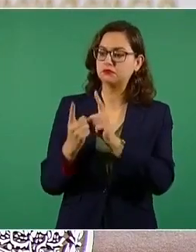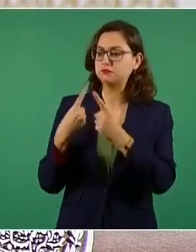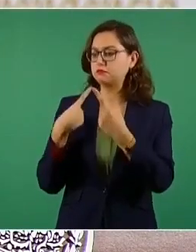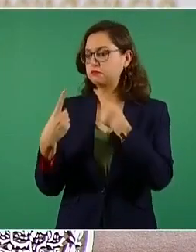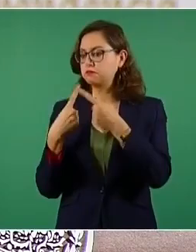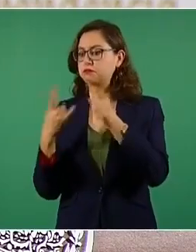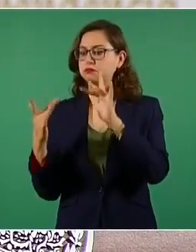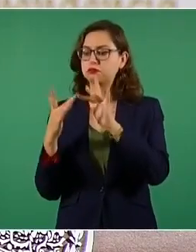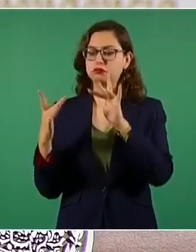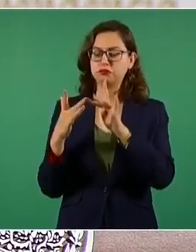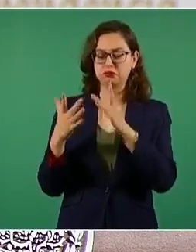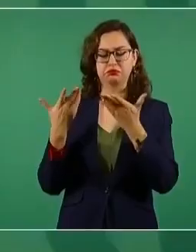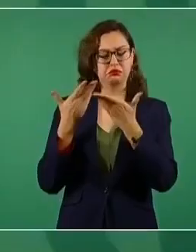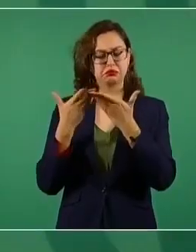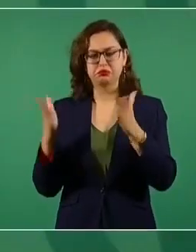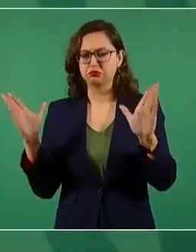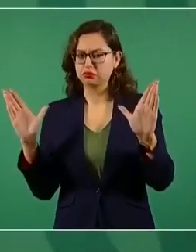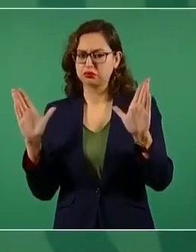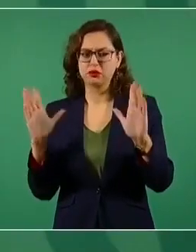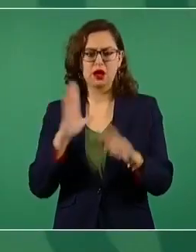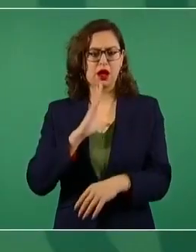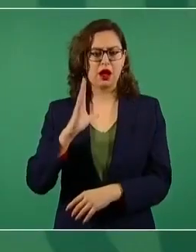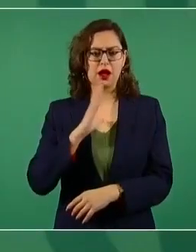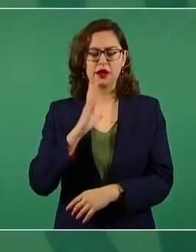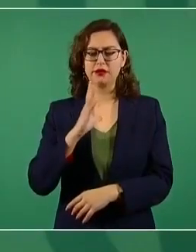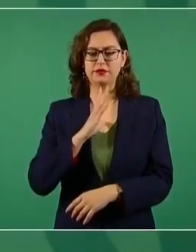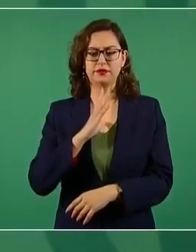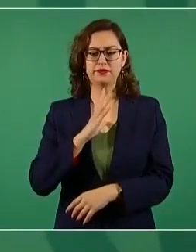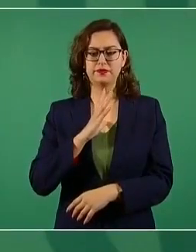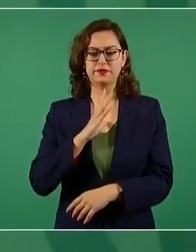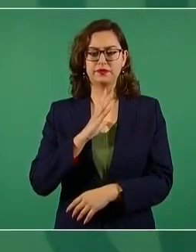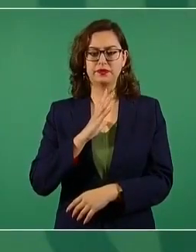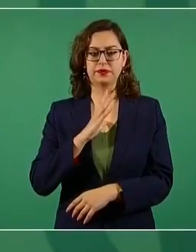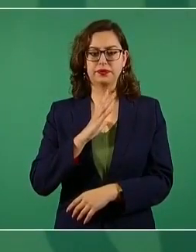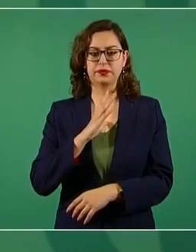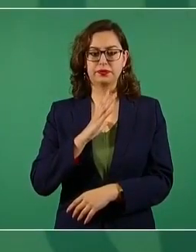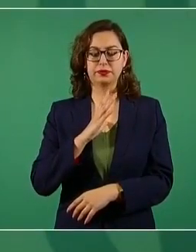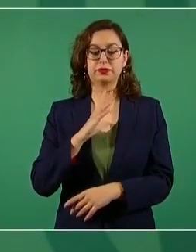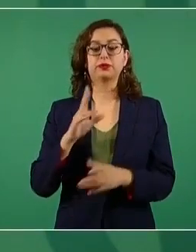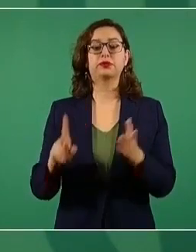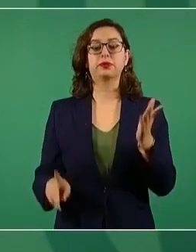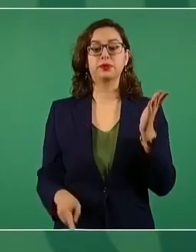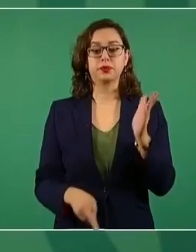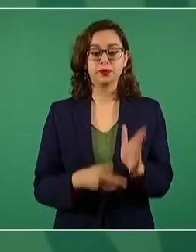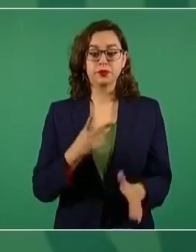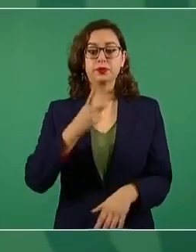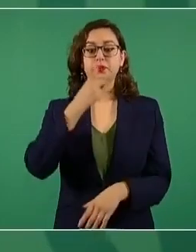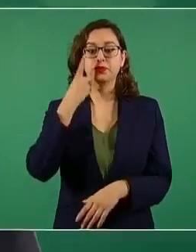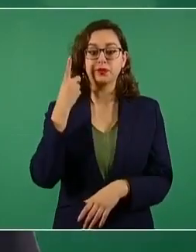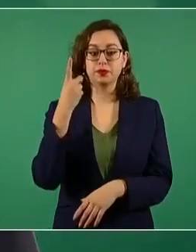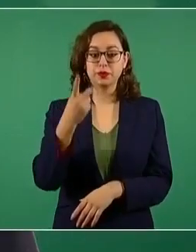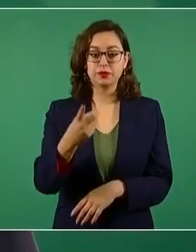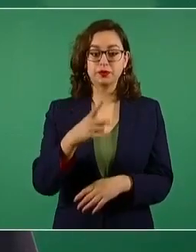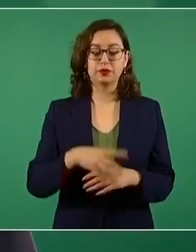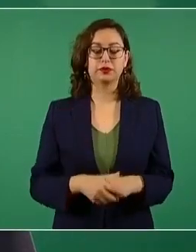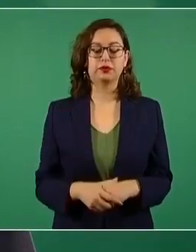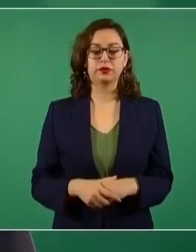todos y, repito, no es